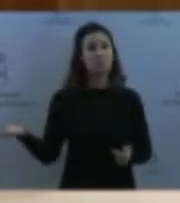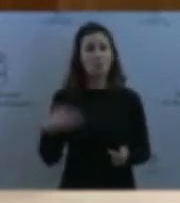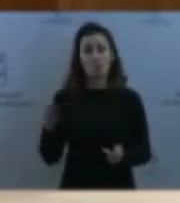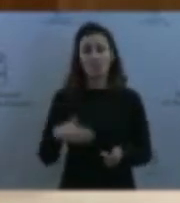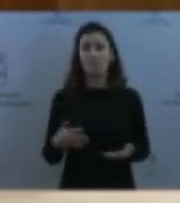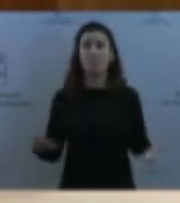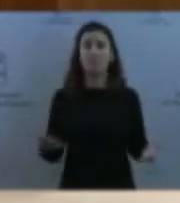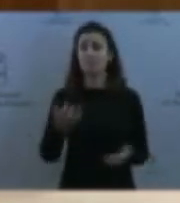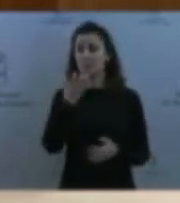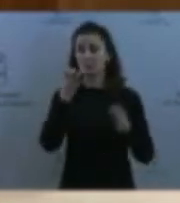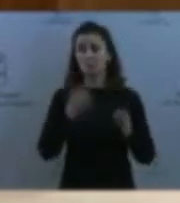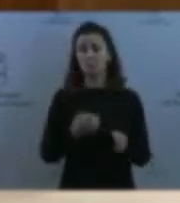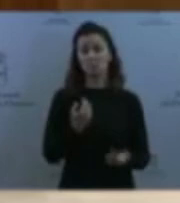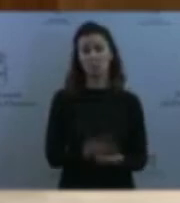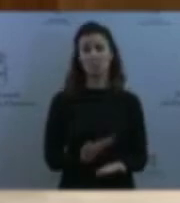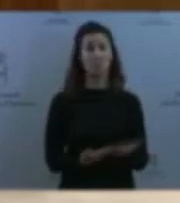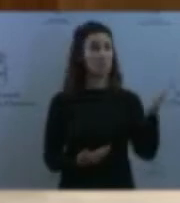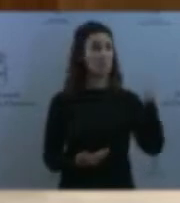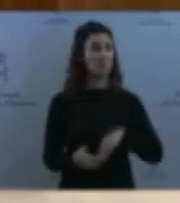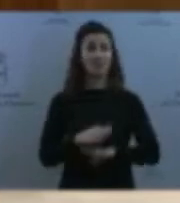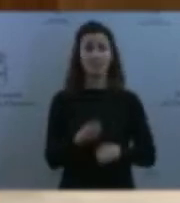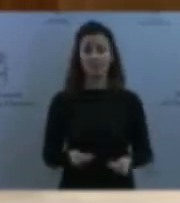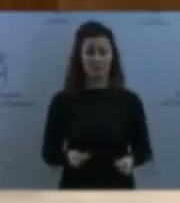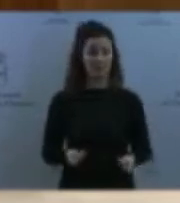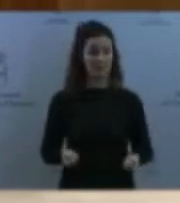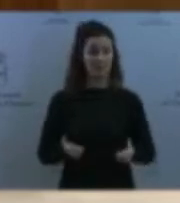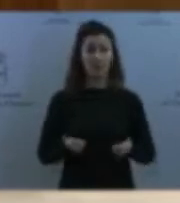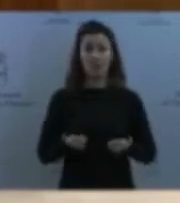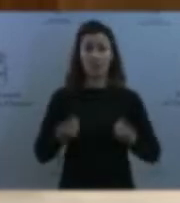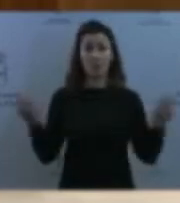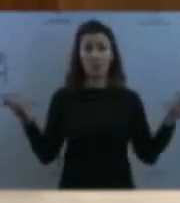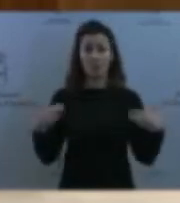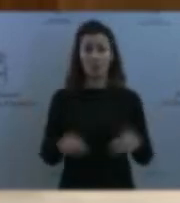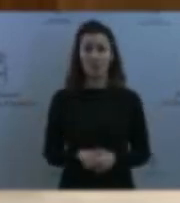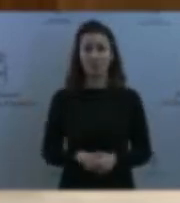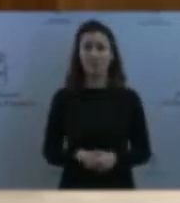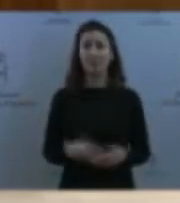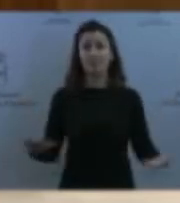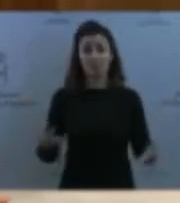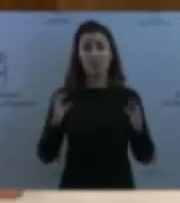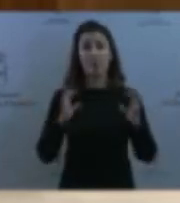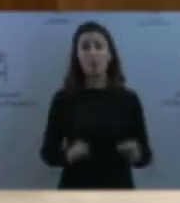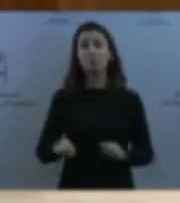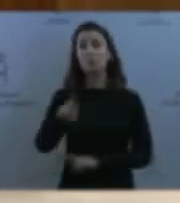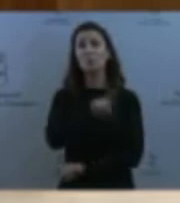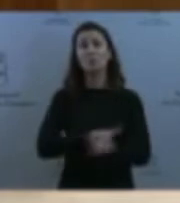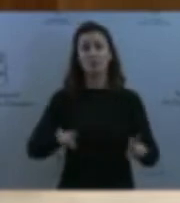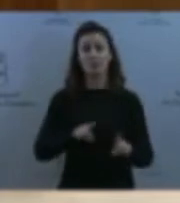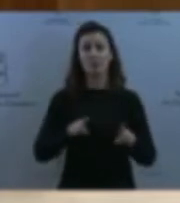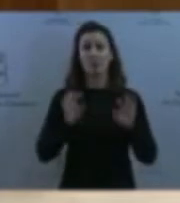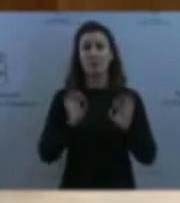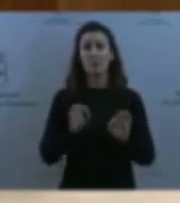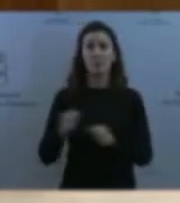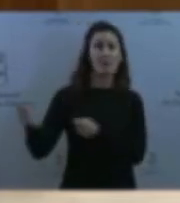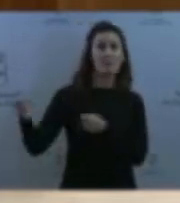Y el repunte es debido a que las rutas migratorias han cambiado y que hay que saber que en la historia del mundo nunca se ha dejado